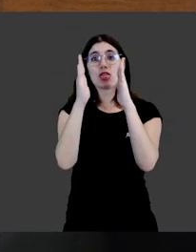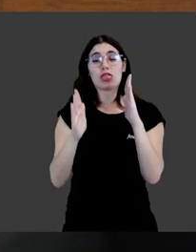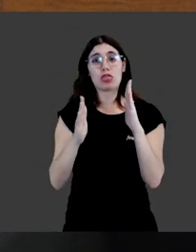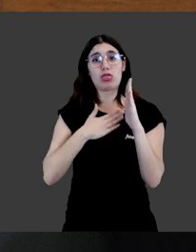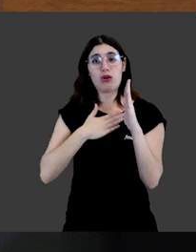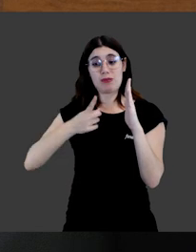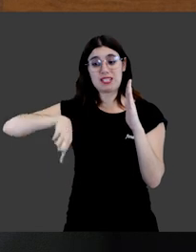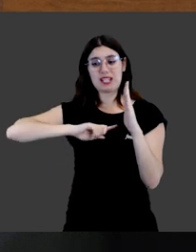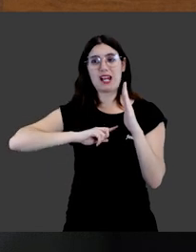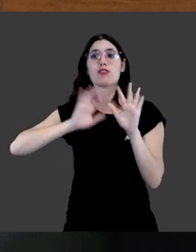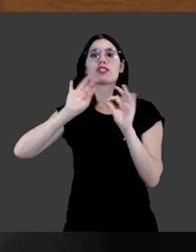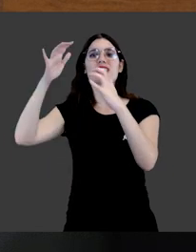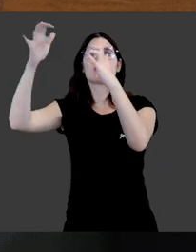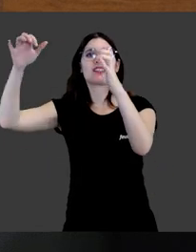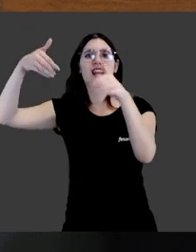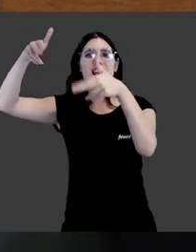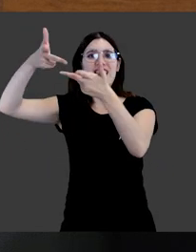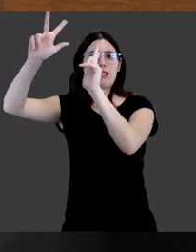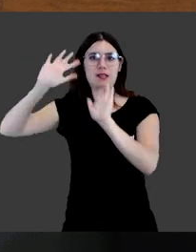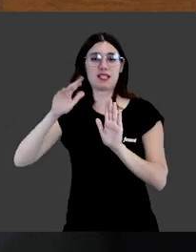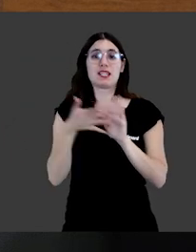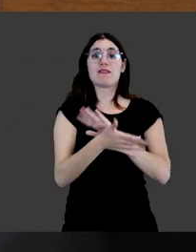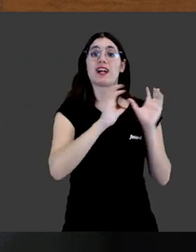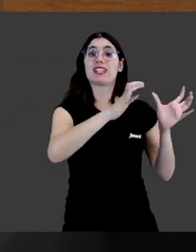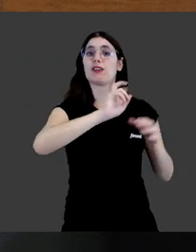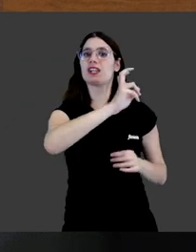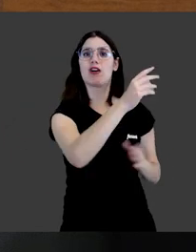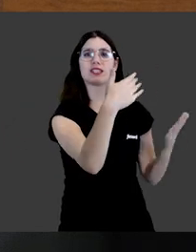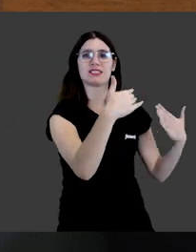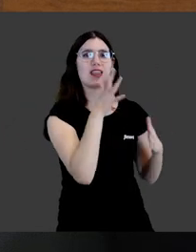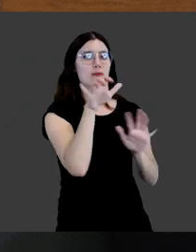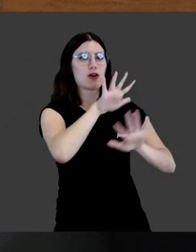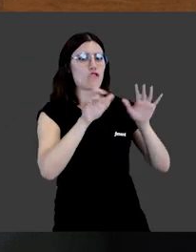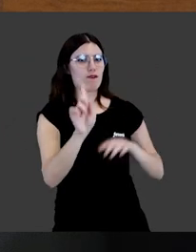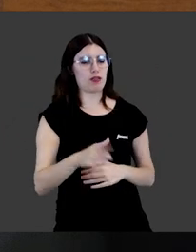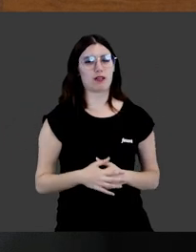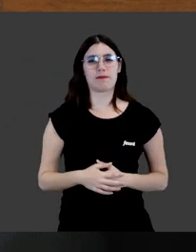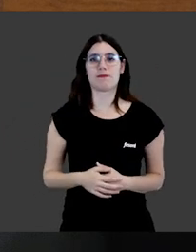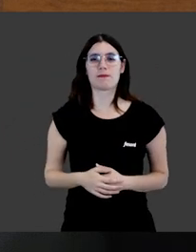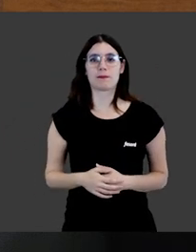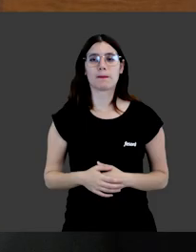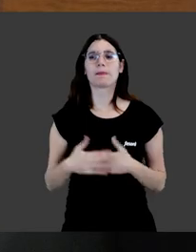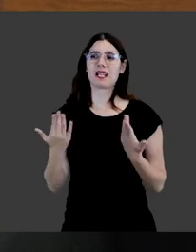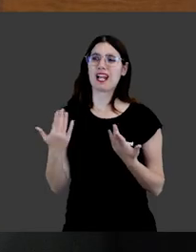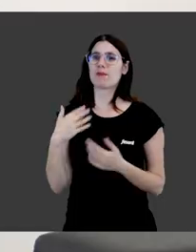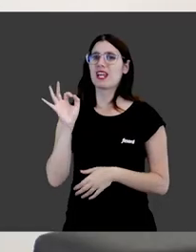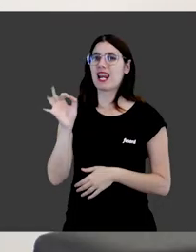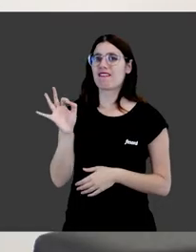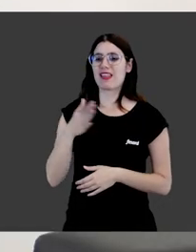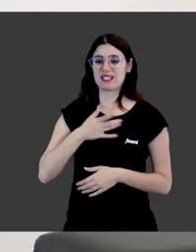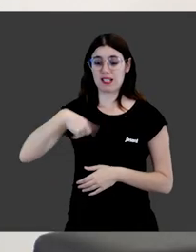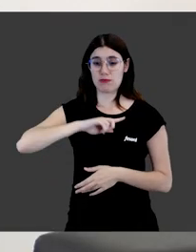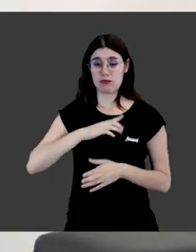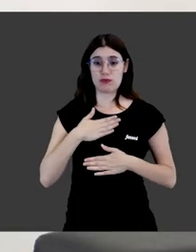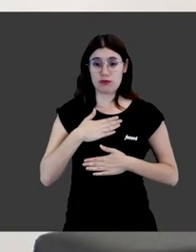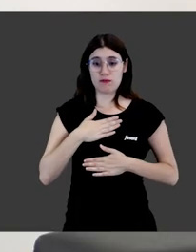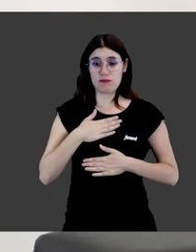domesticados y los animales silvestres en cautividad, dejando fuera otras categorías para no confundir. La verdad es que